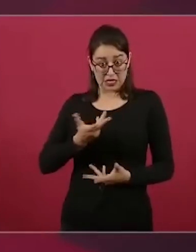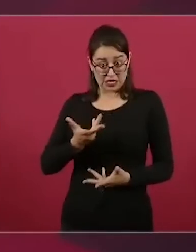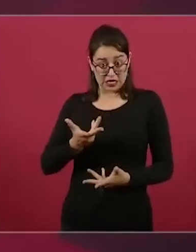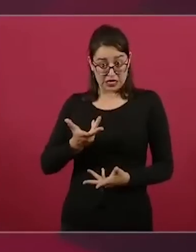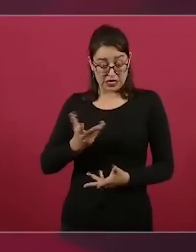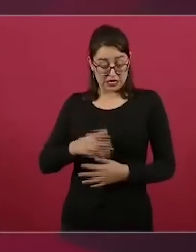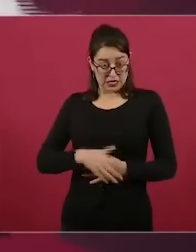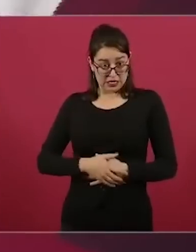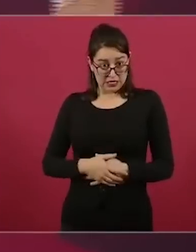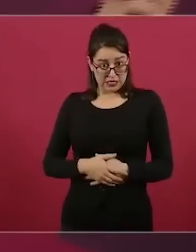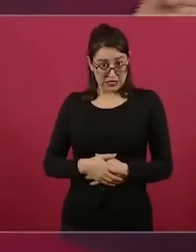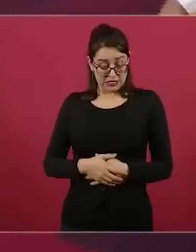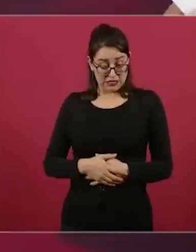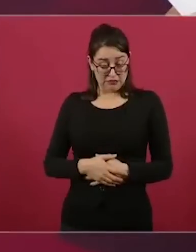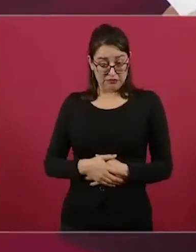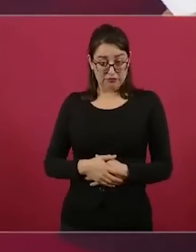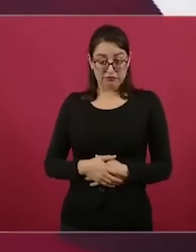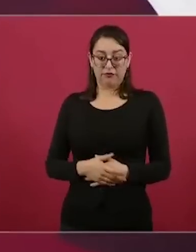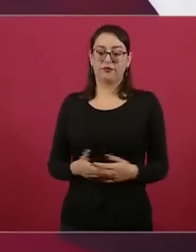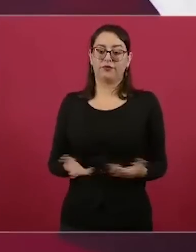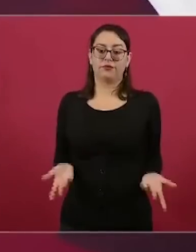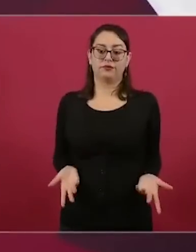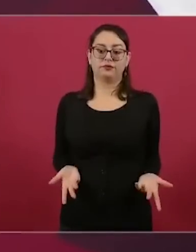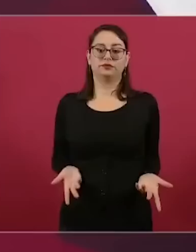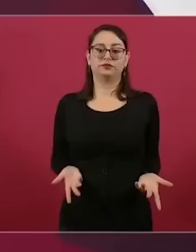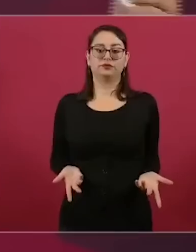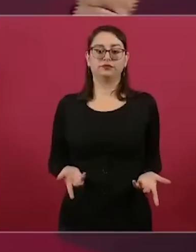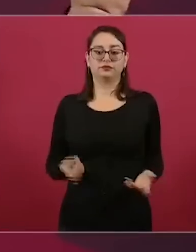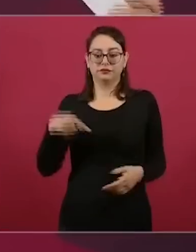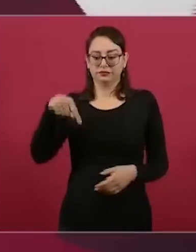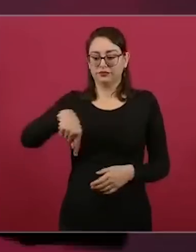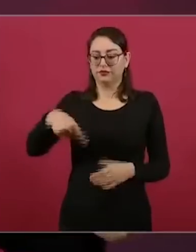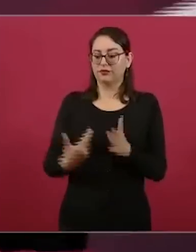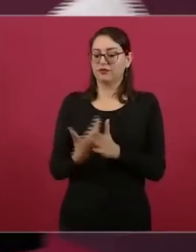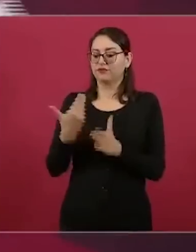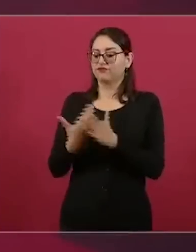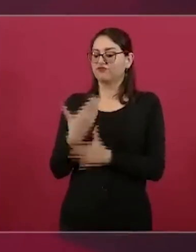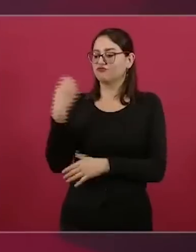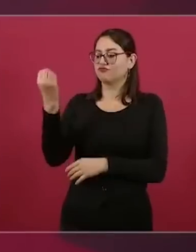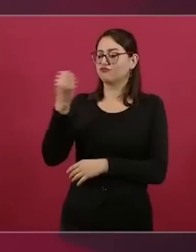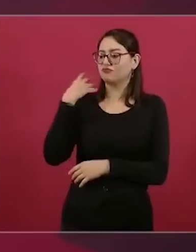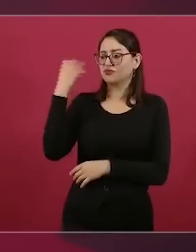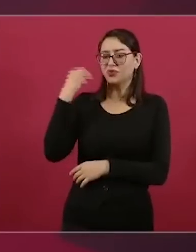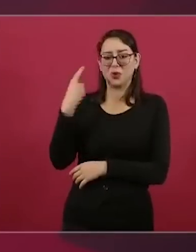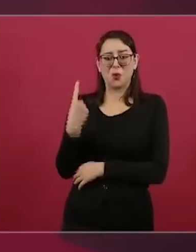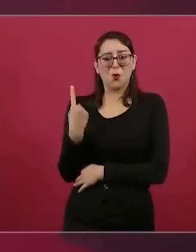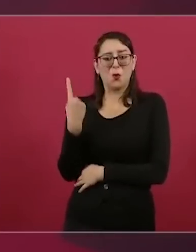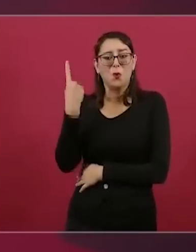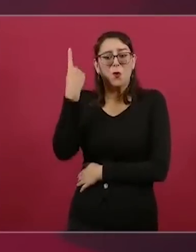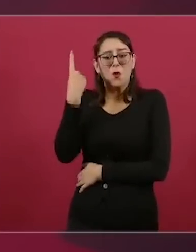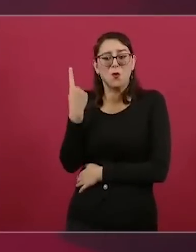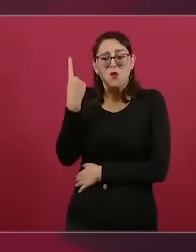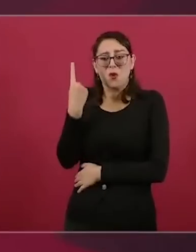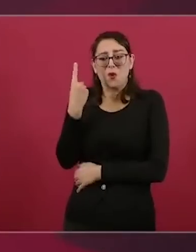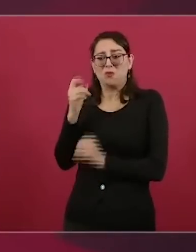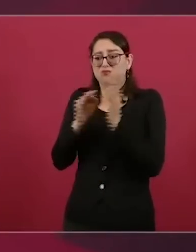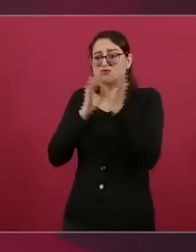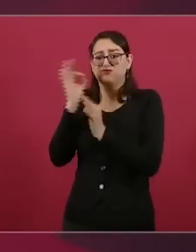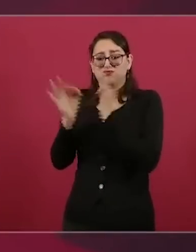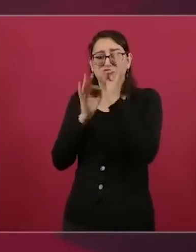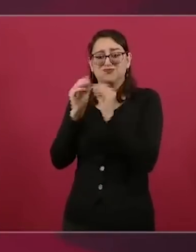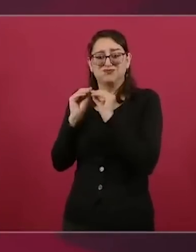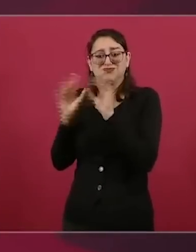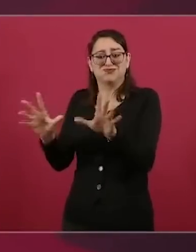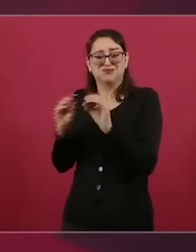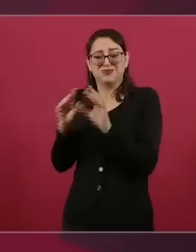periódicos, El Sol, en todos lados. Pero además, súmale a